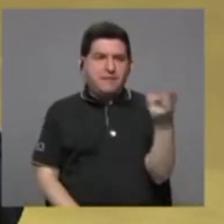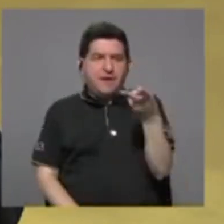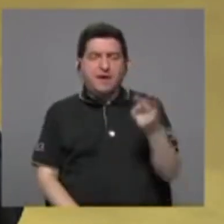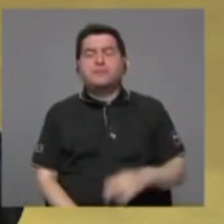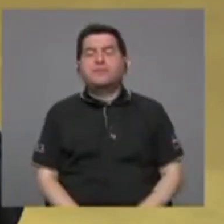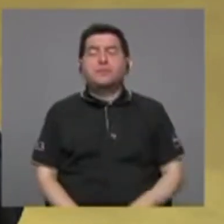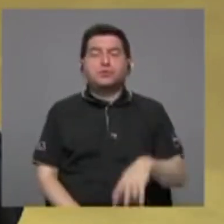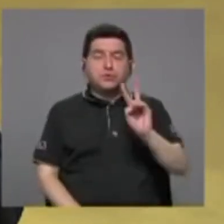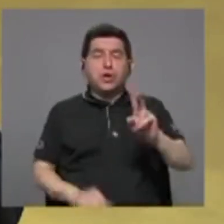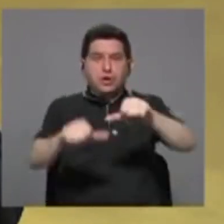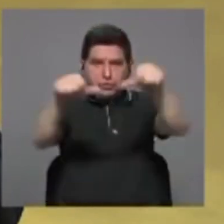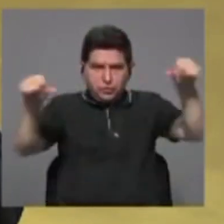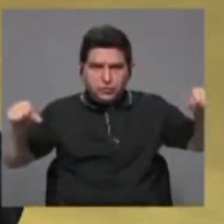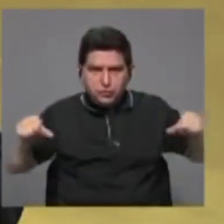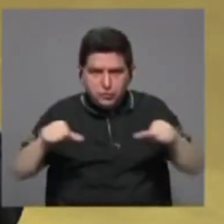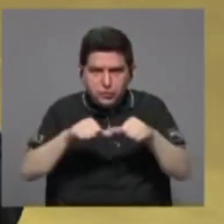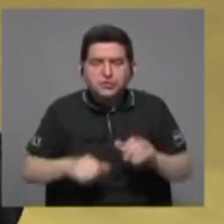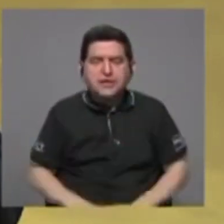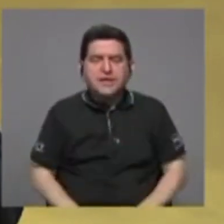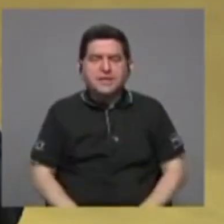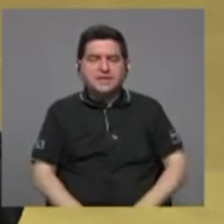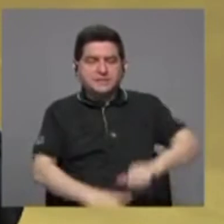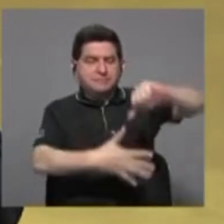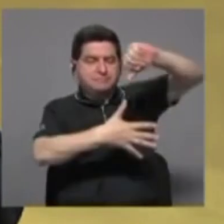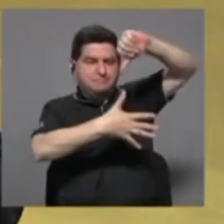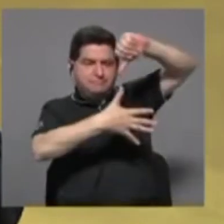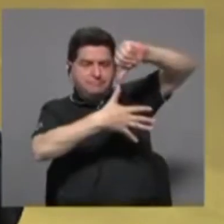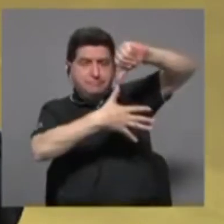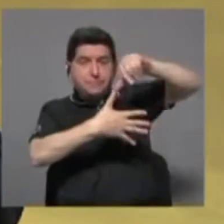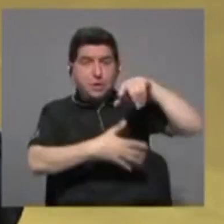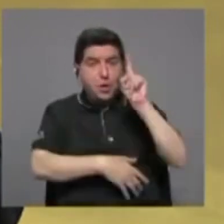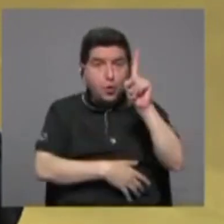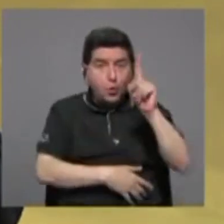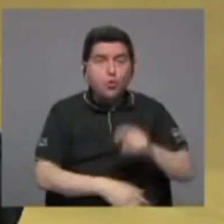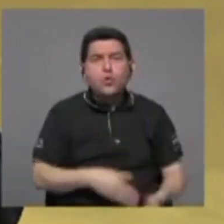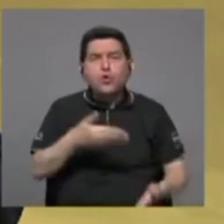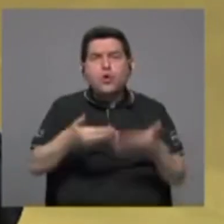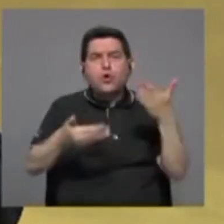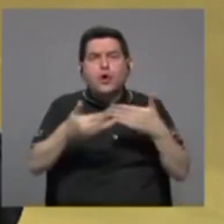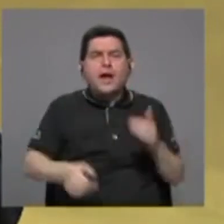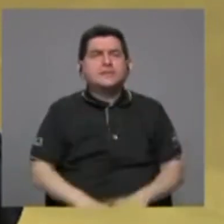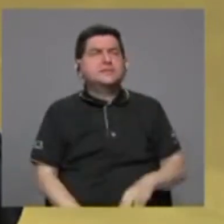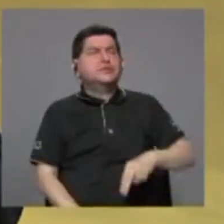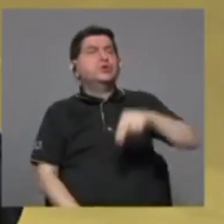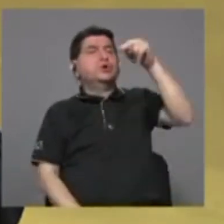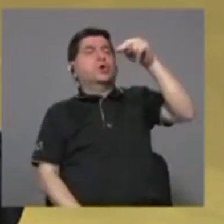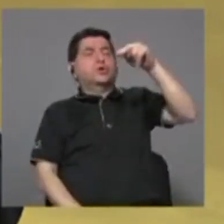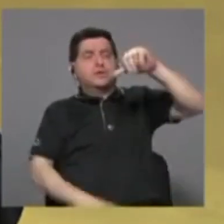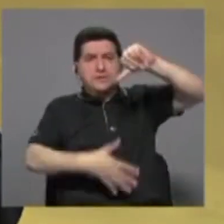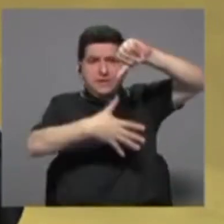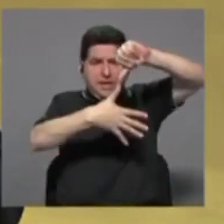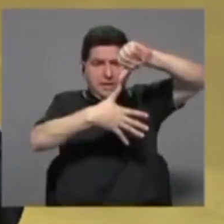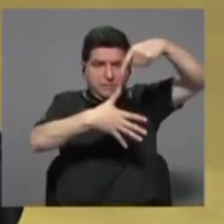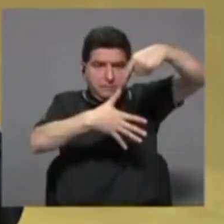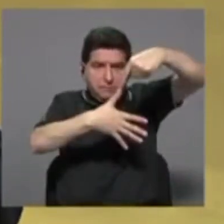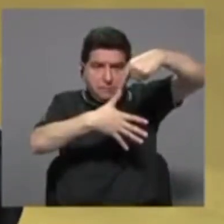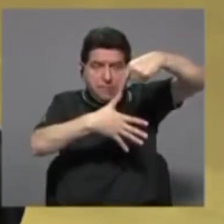segmentos de Sudamérica, uno en el casi extremo norte y el otro en,